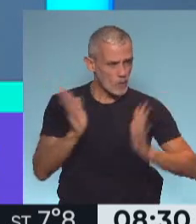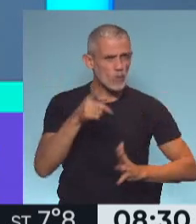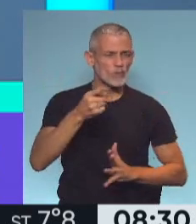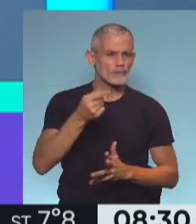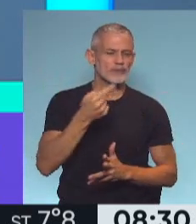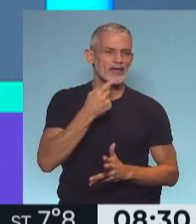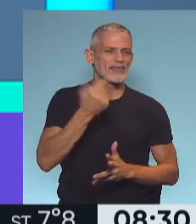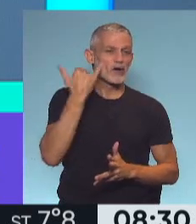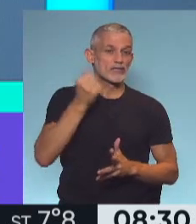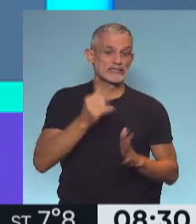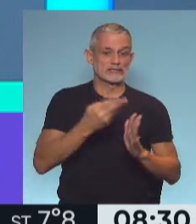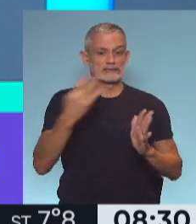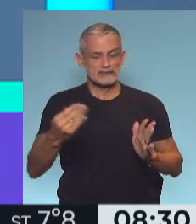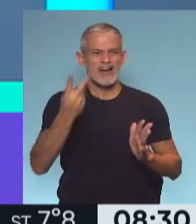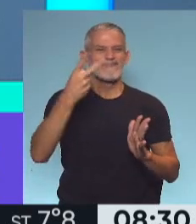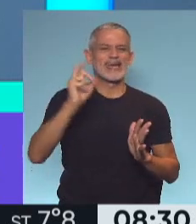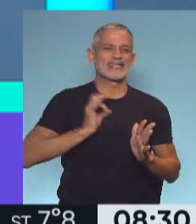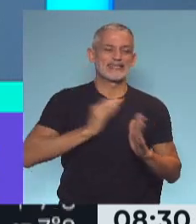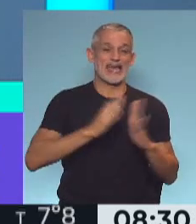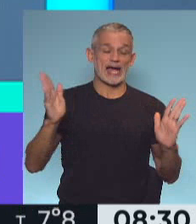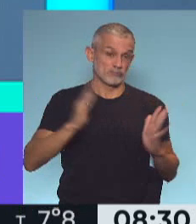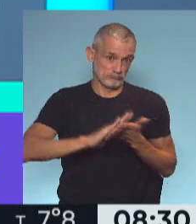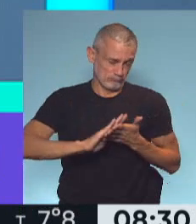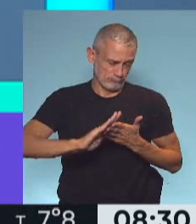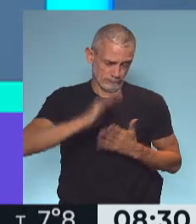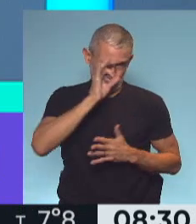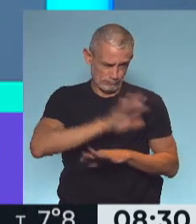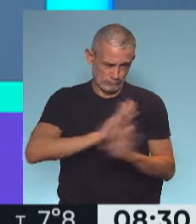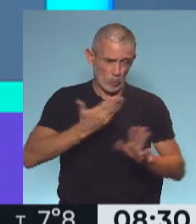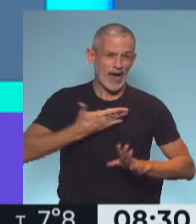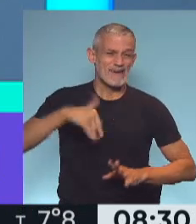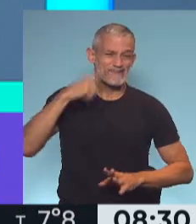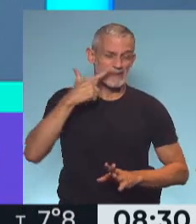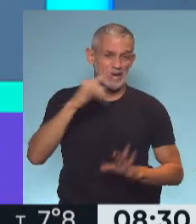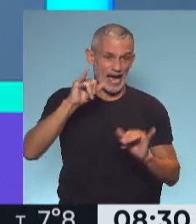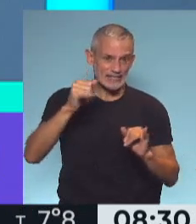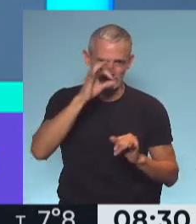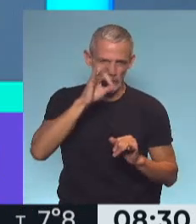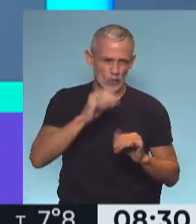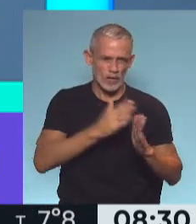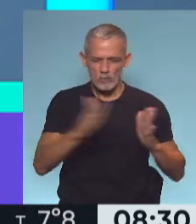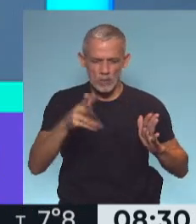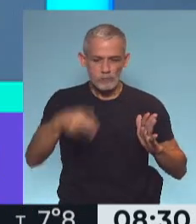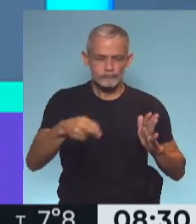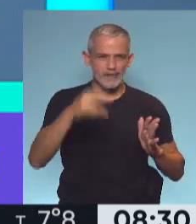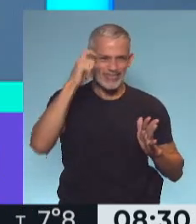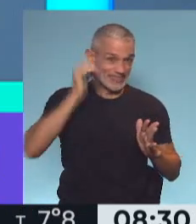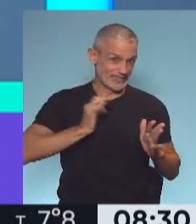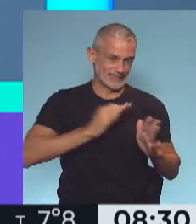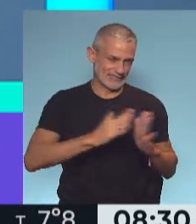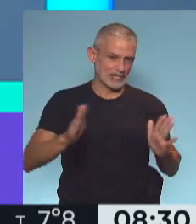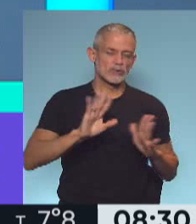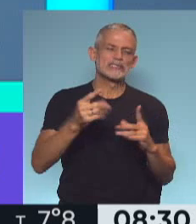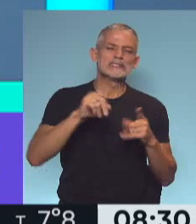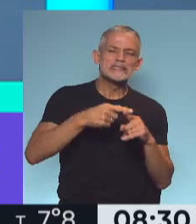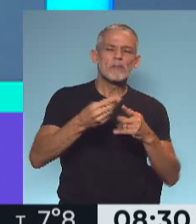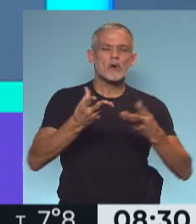Intentar esto llevarlo a 20 años, lo cual sería algo inédito, porque nunca el fondo hizo eso. Por eso es que necesitas el apoyo político, por